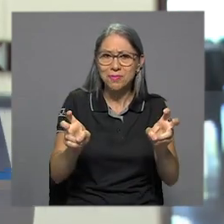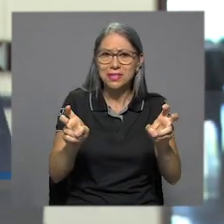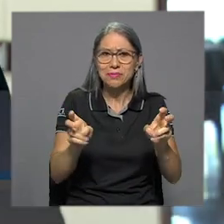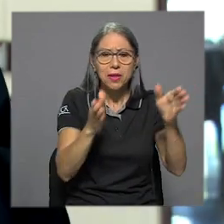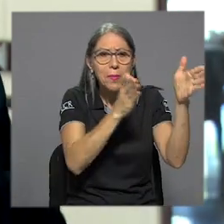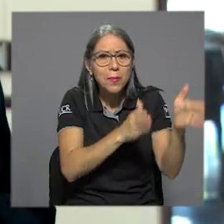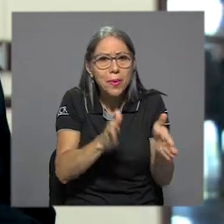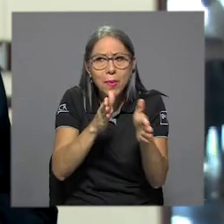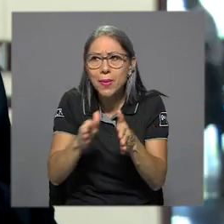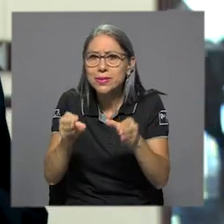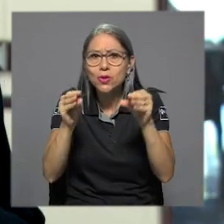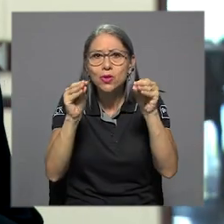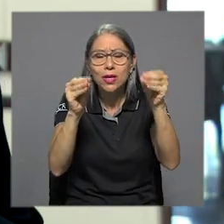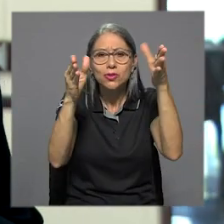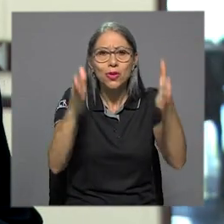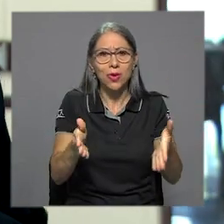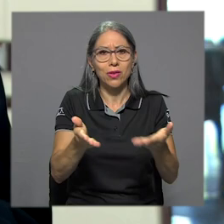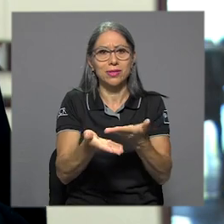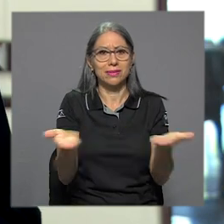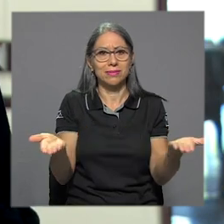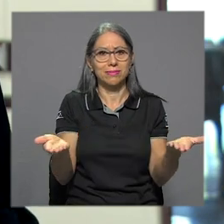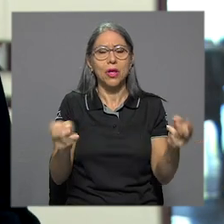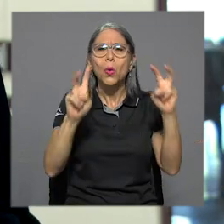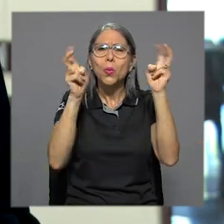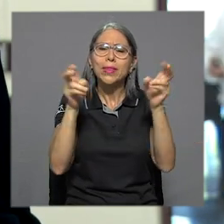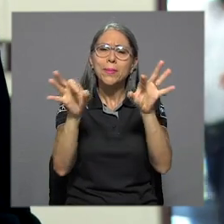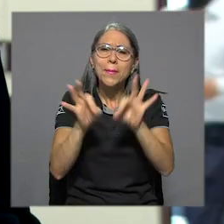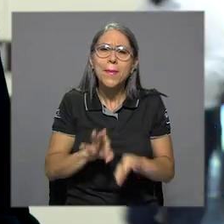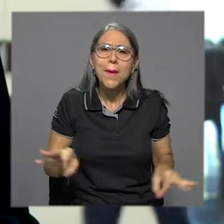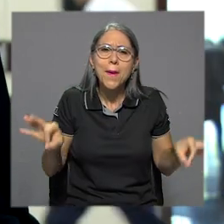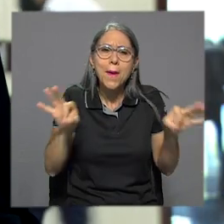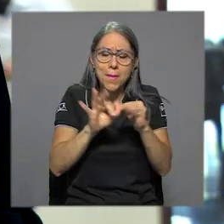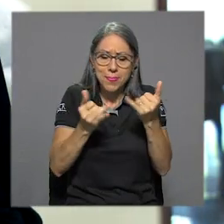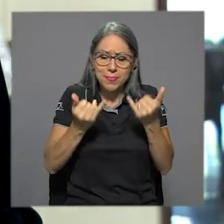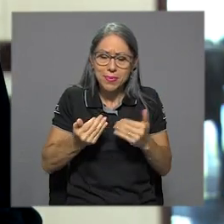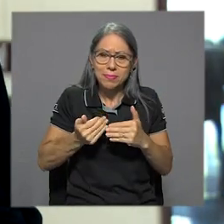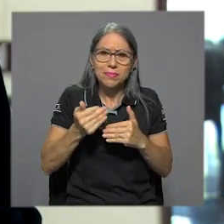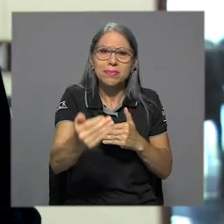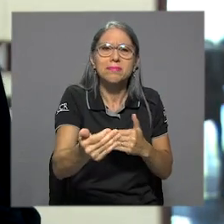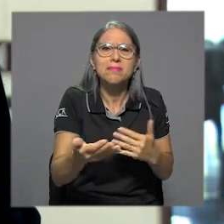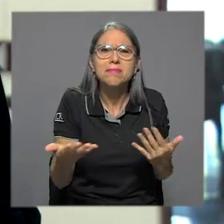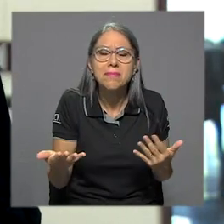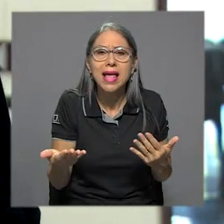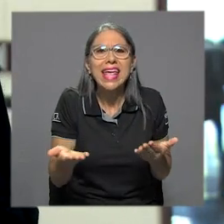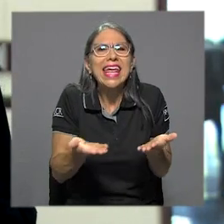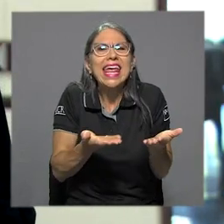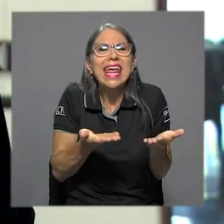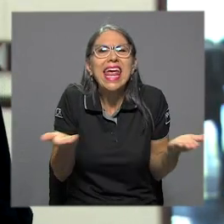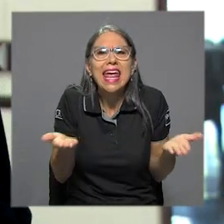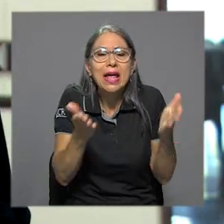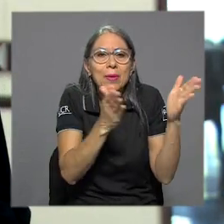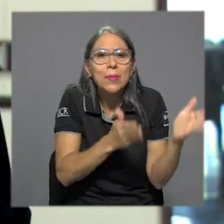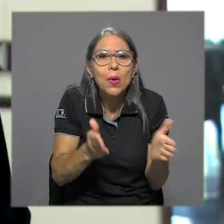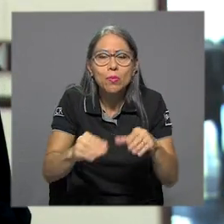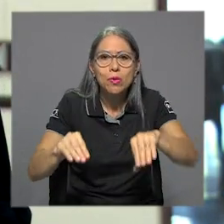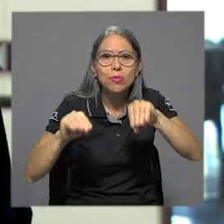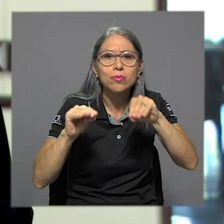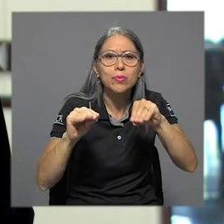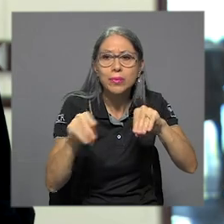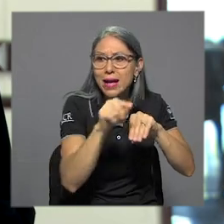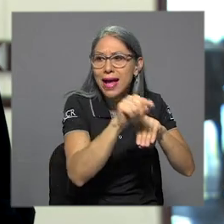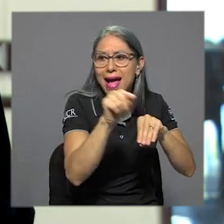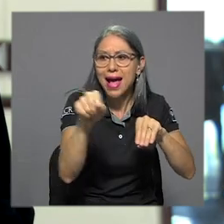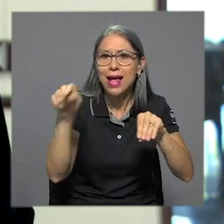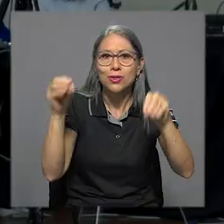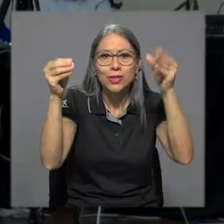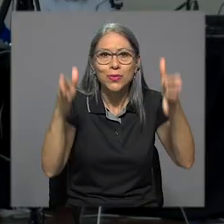temas y en la formación de los educadores. Un tema de muchísima importancia de ahora en adelante es qué formación le vamos a dar